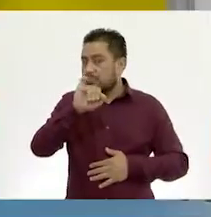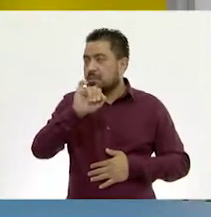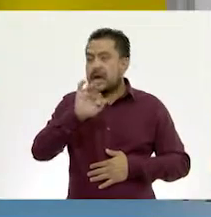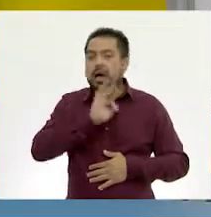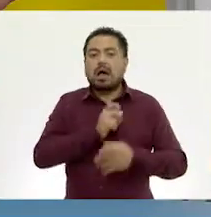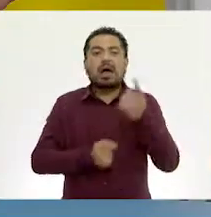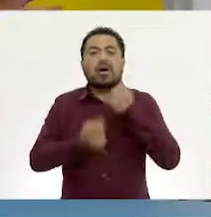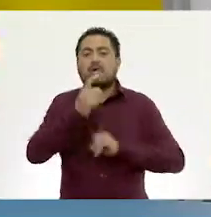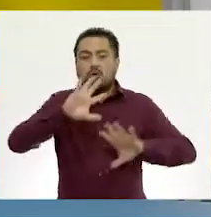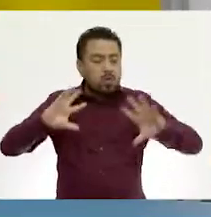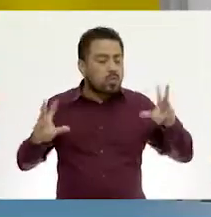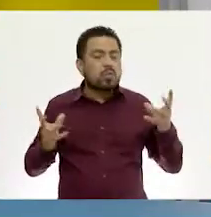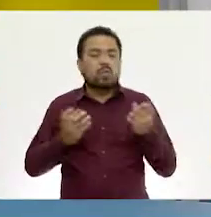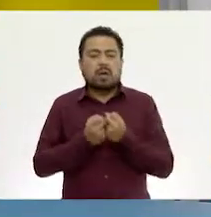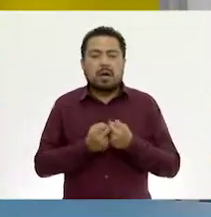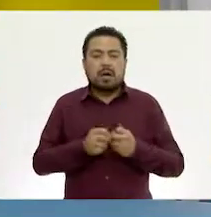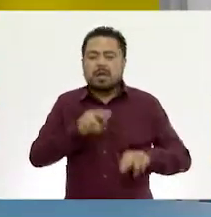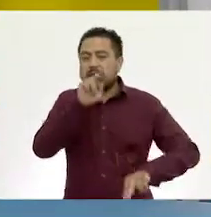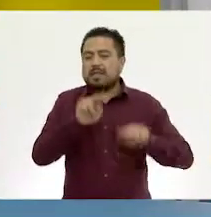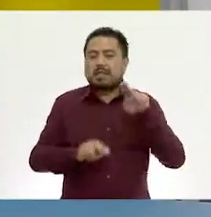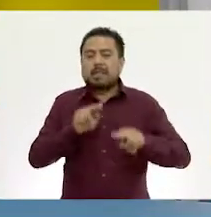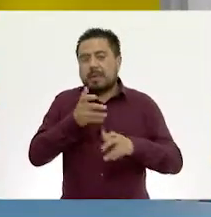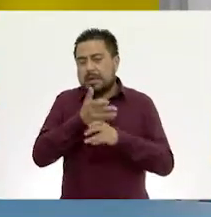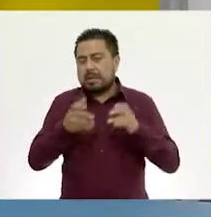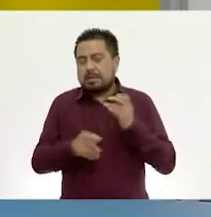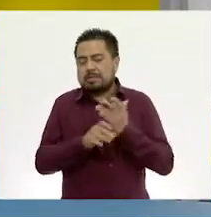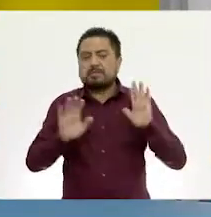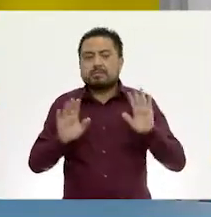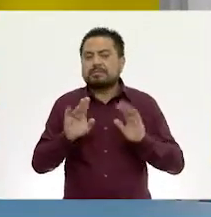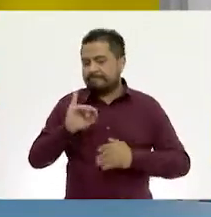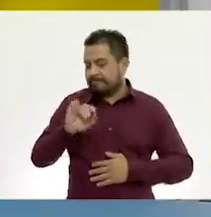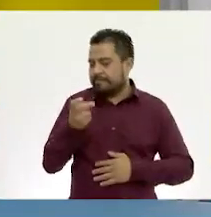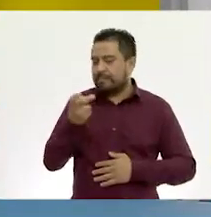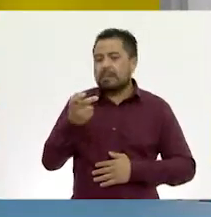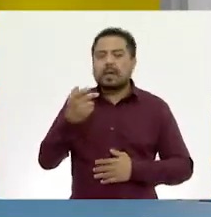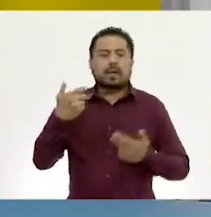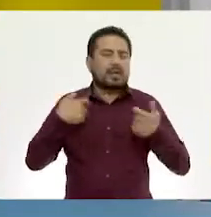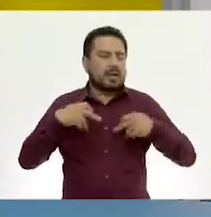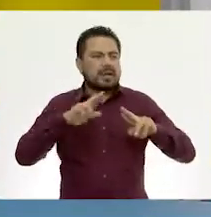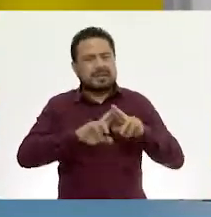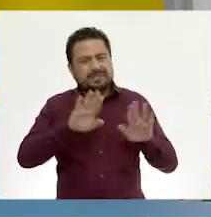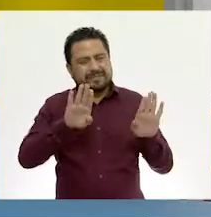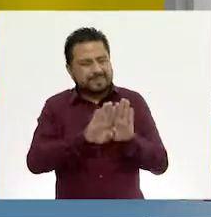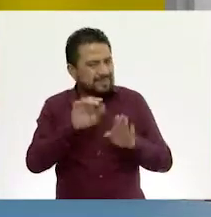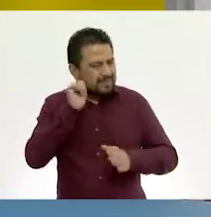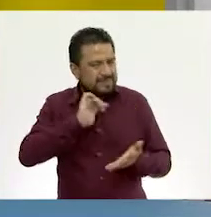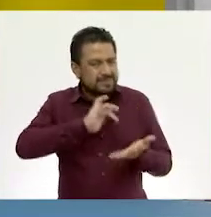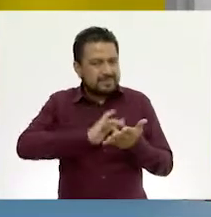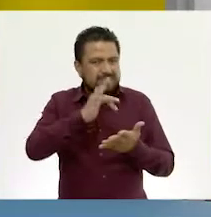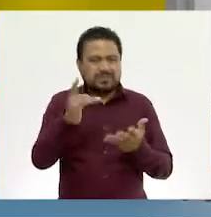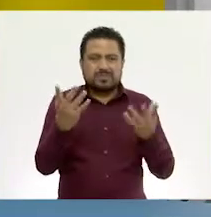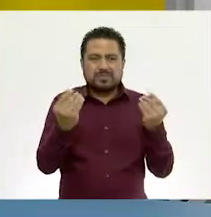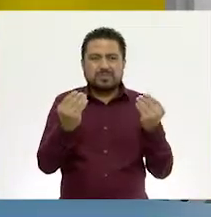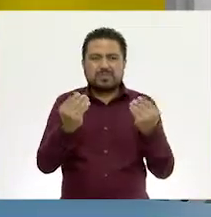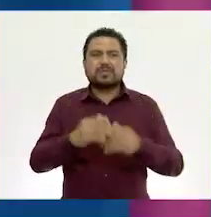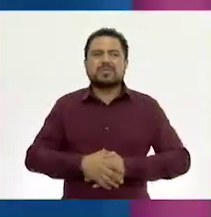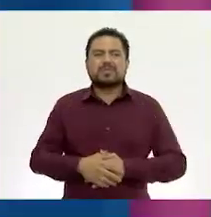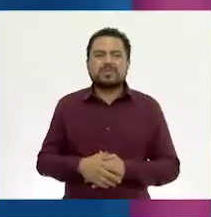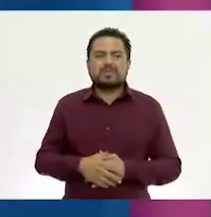puede ser el total dependiendo de la situación. Exacto. Maestra Gaby, como siempre, muchas gracias. Muchas gracias.